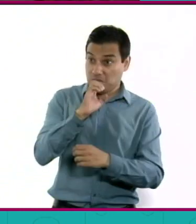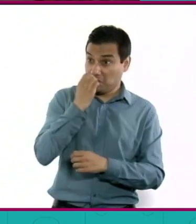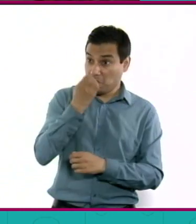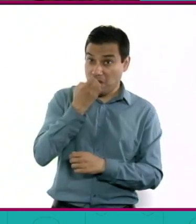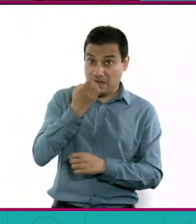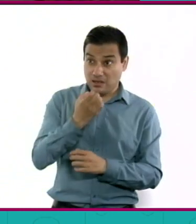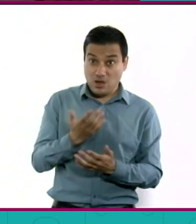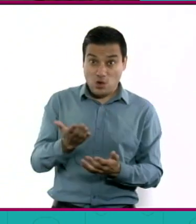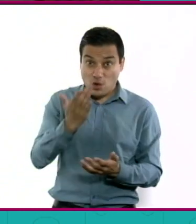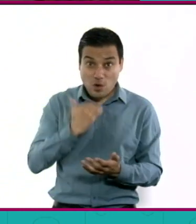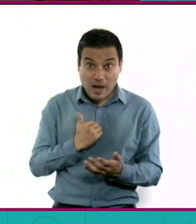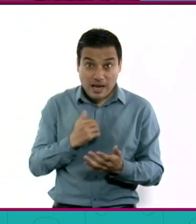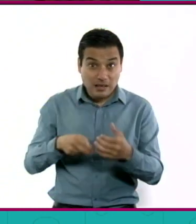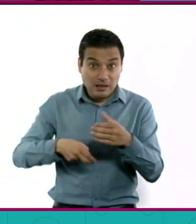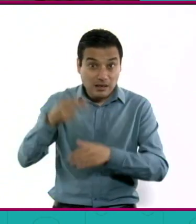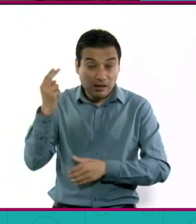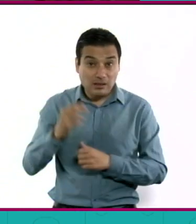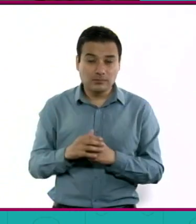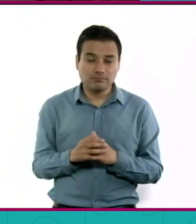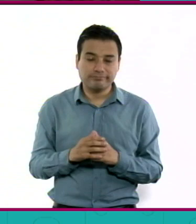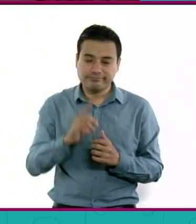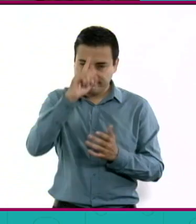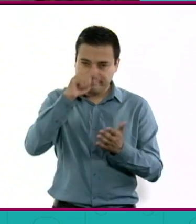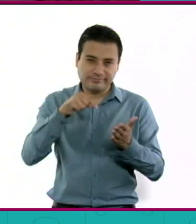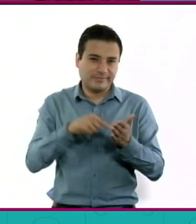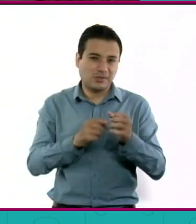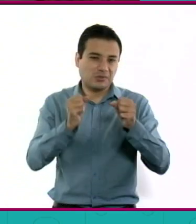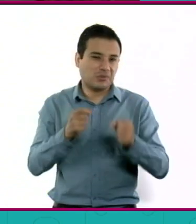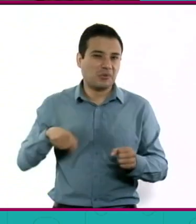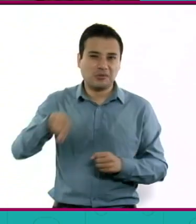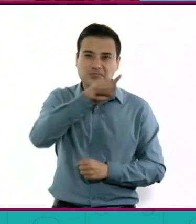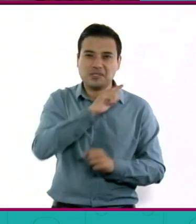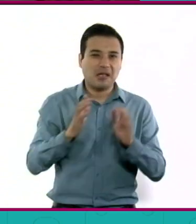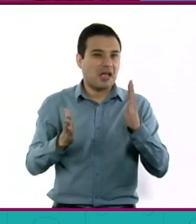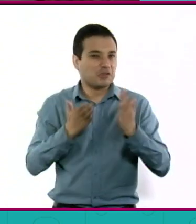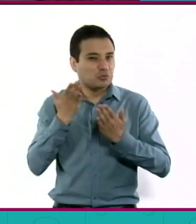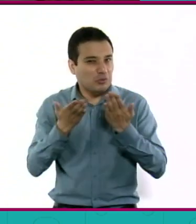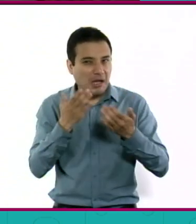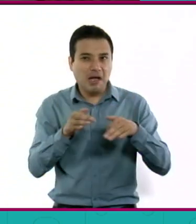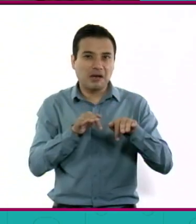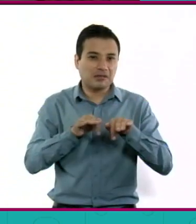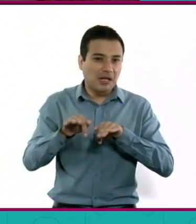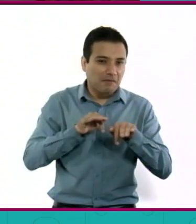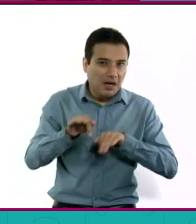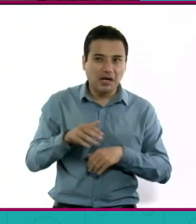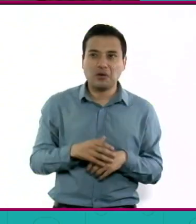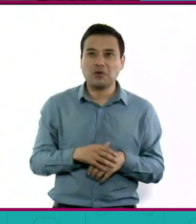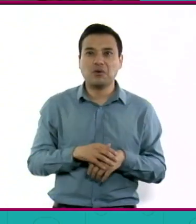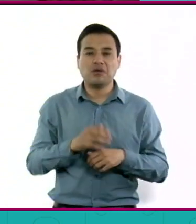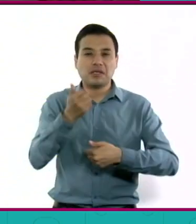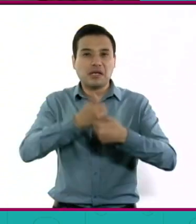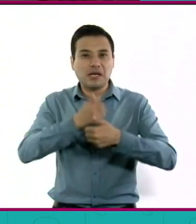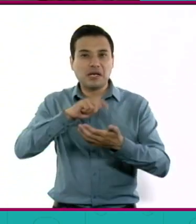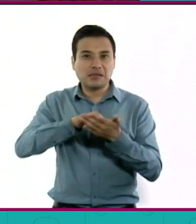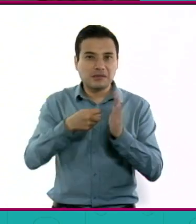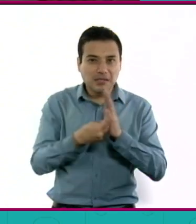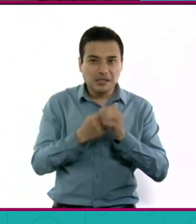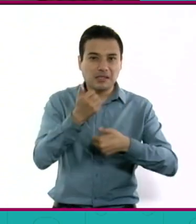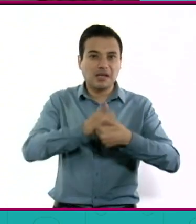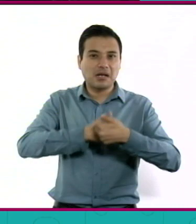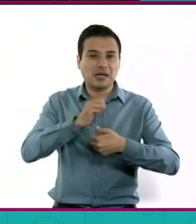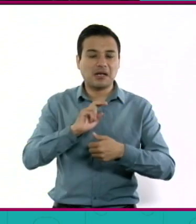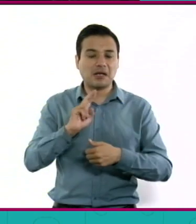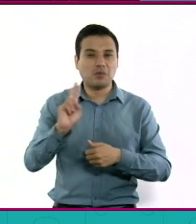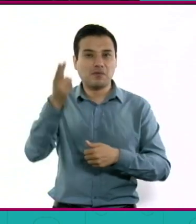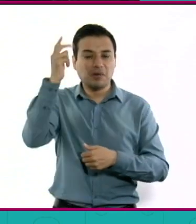podríamos anhelar a poder haber estudiado, tener un oficio, una carrera técnica, una carrera profesional, el